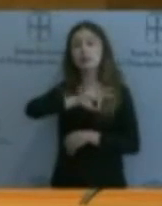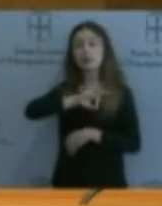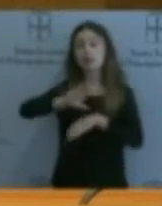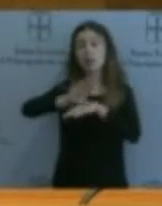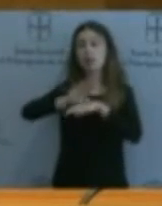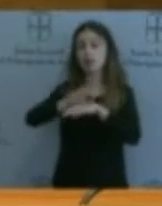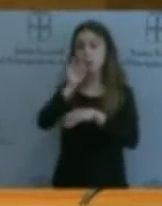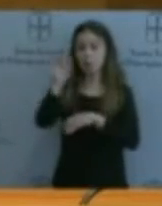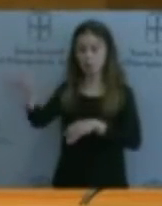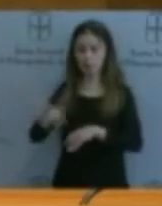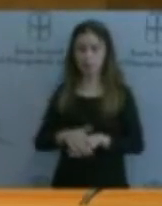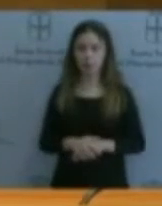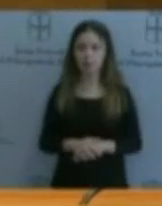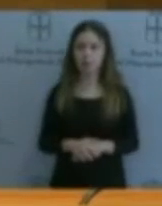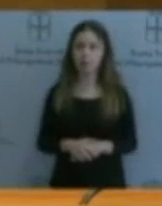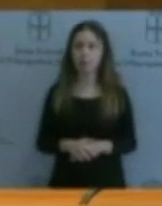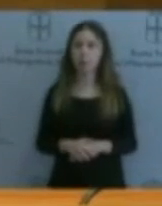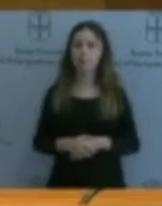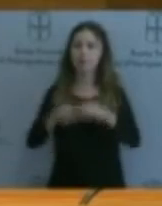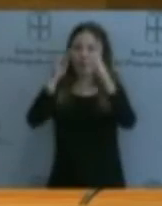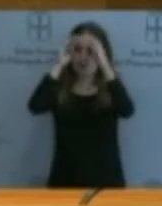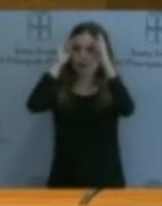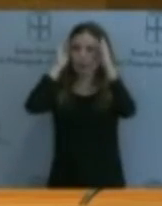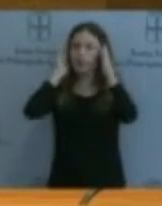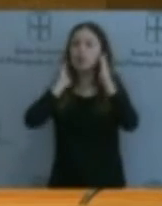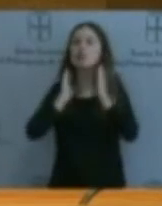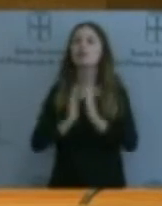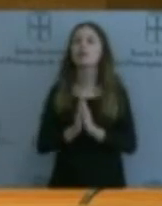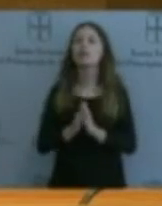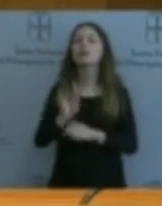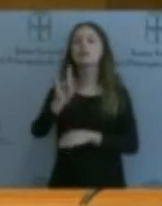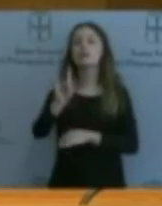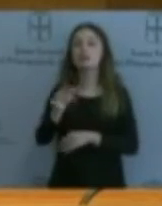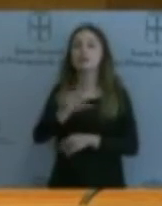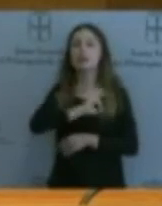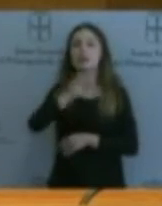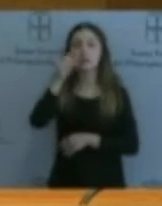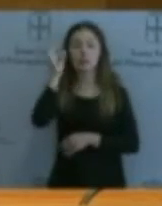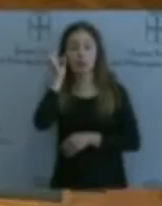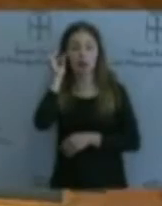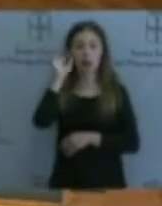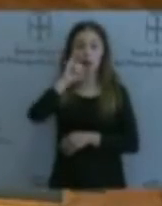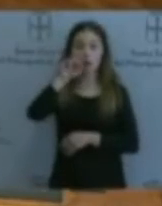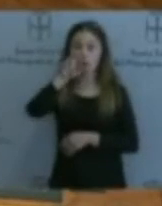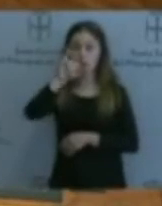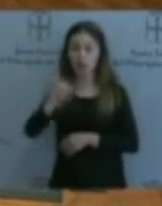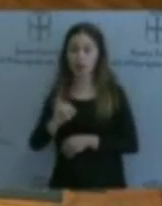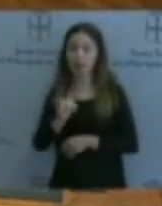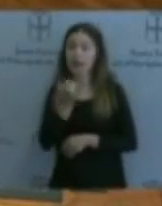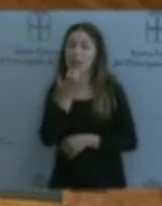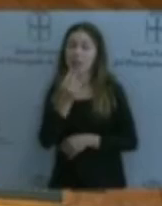Sí, señora Rodríguez, si no fuera por el tono, pues podría quedar la que… pero totalmente parecía que me estaba riniendo,